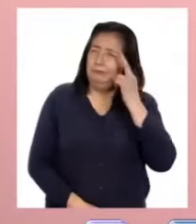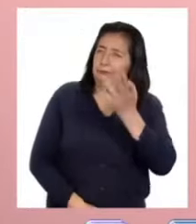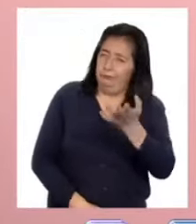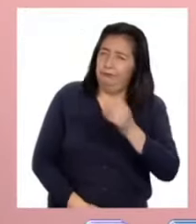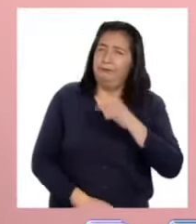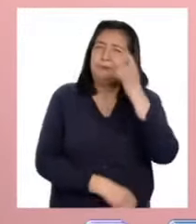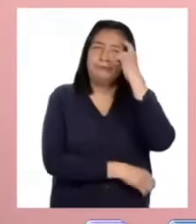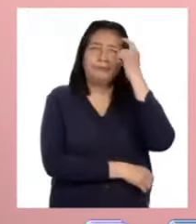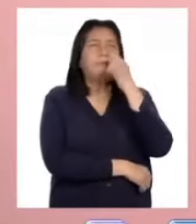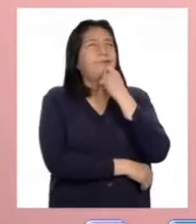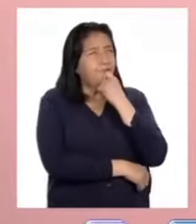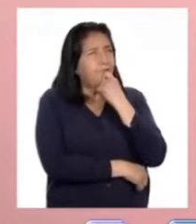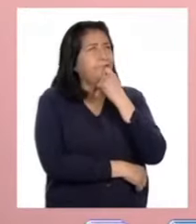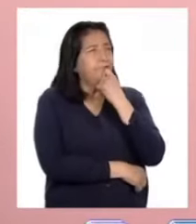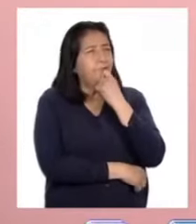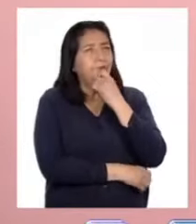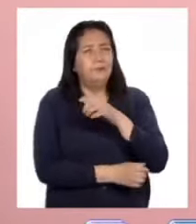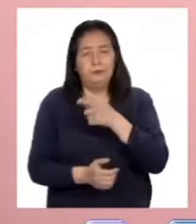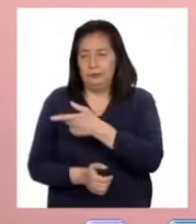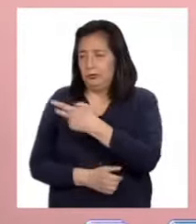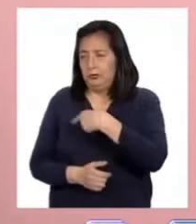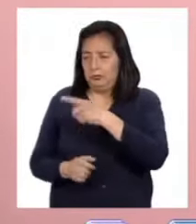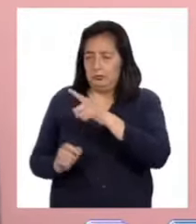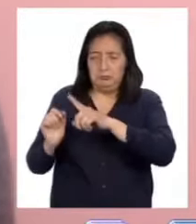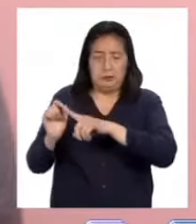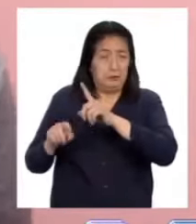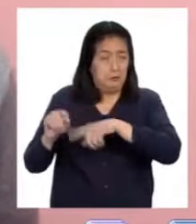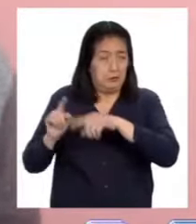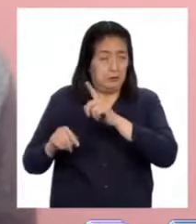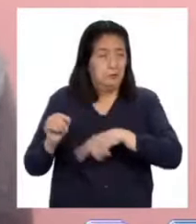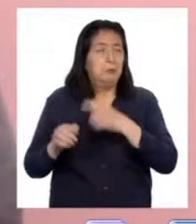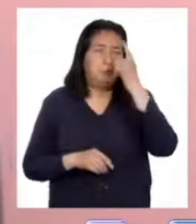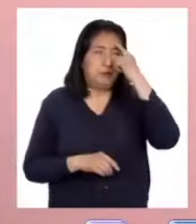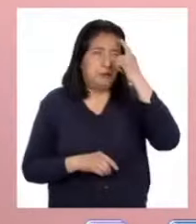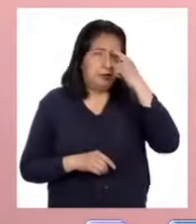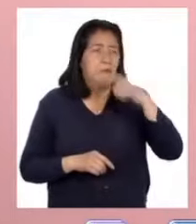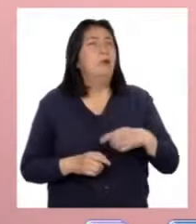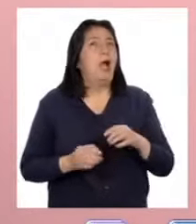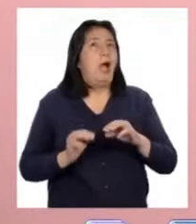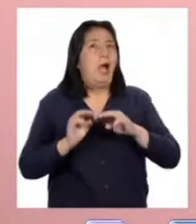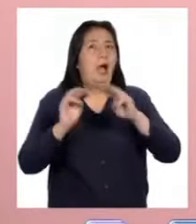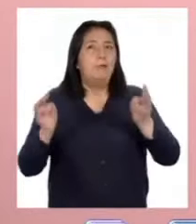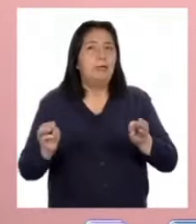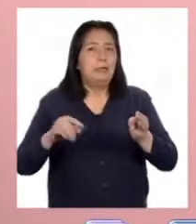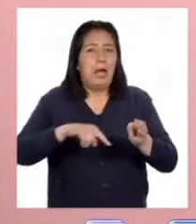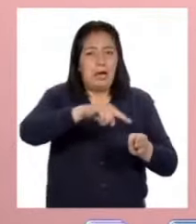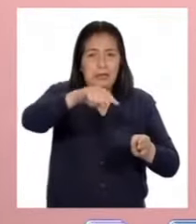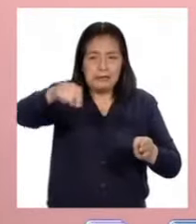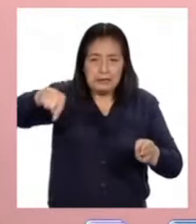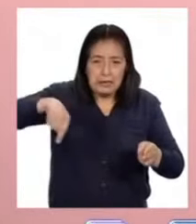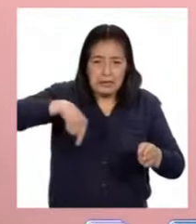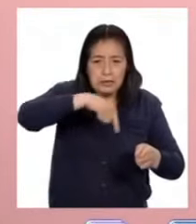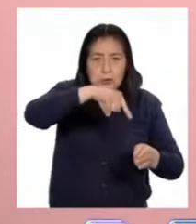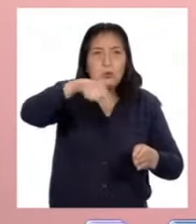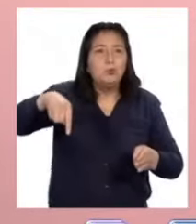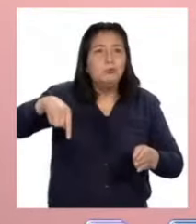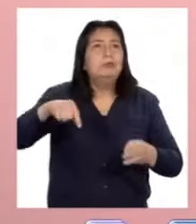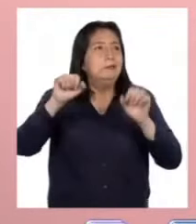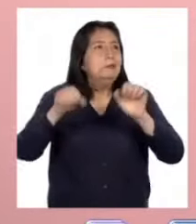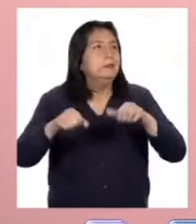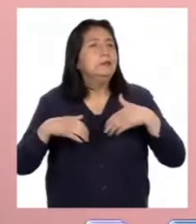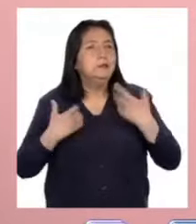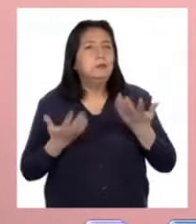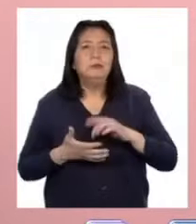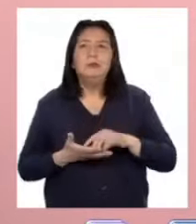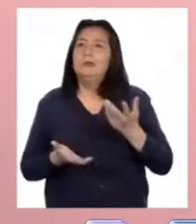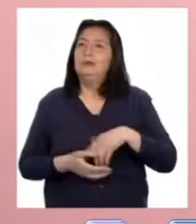que pensamos junto con mis primos y hermanos en una mesa redonda, porque así podríamos aprovechar mejor el espacio